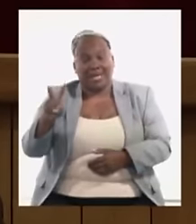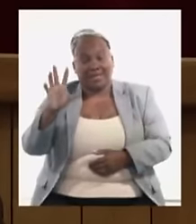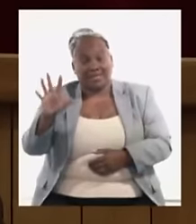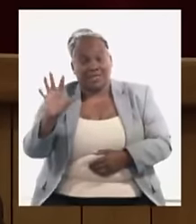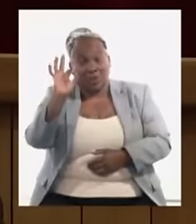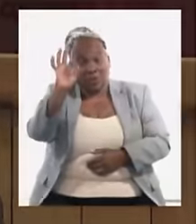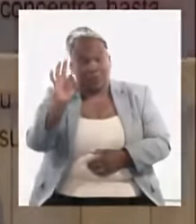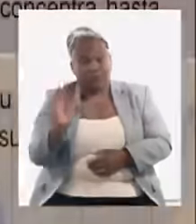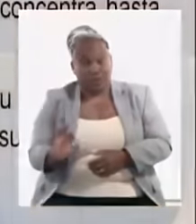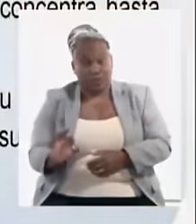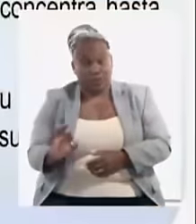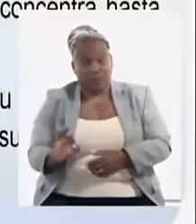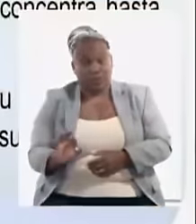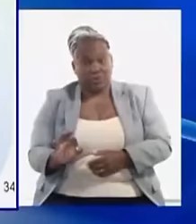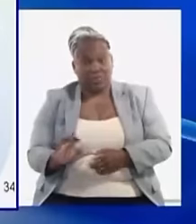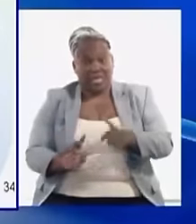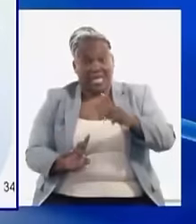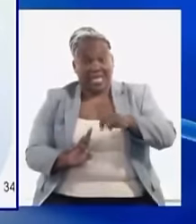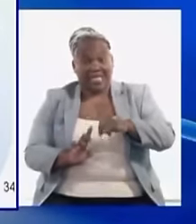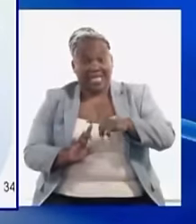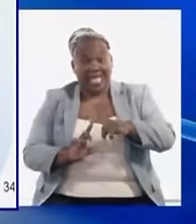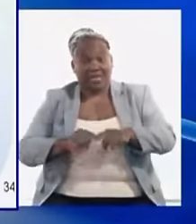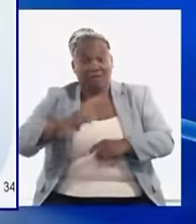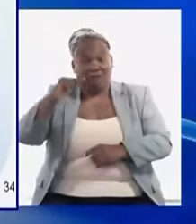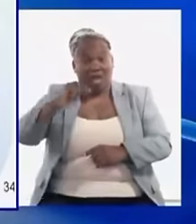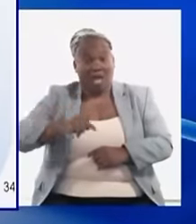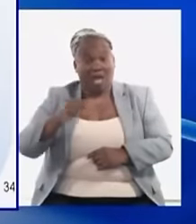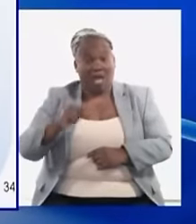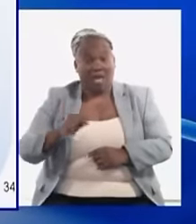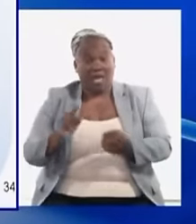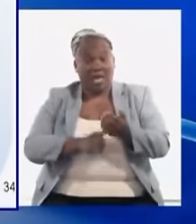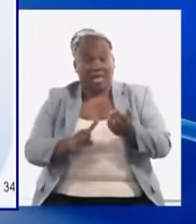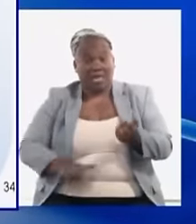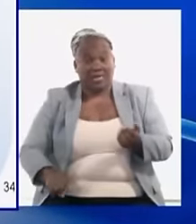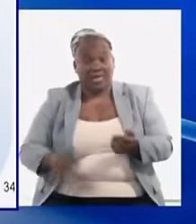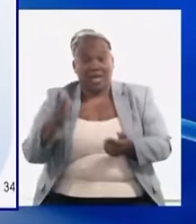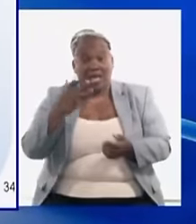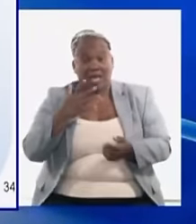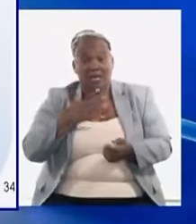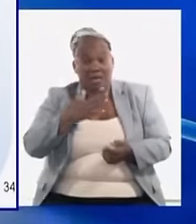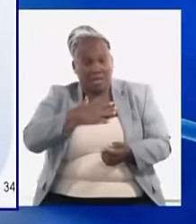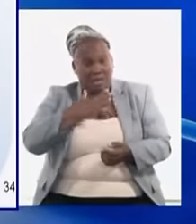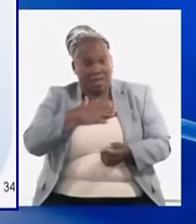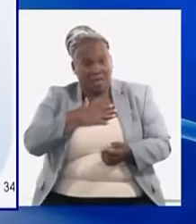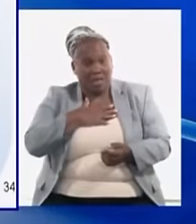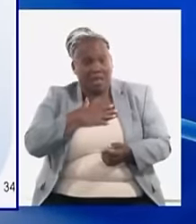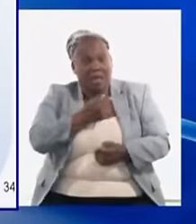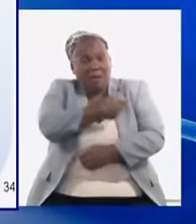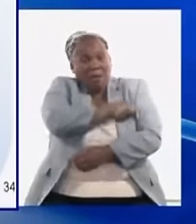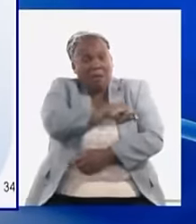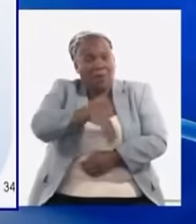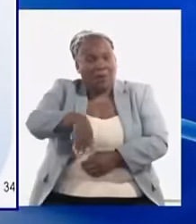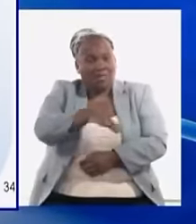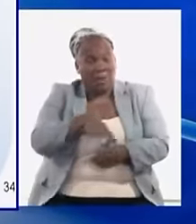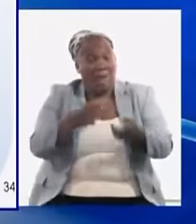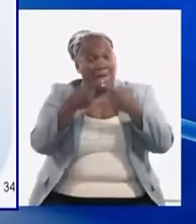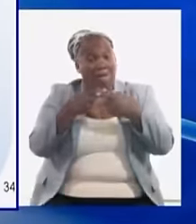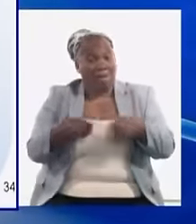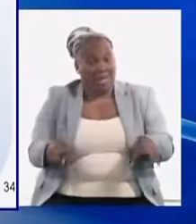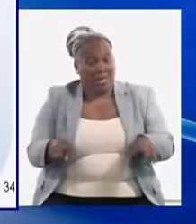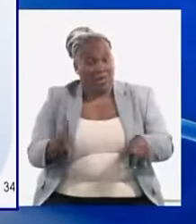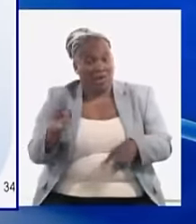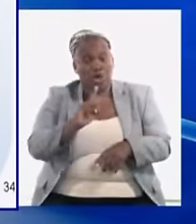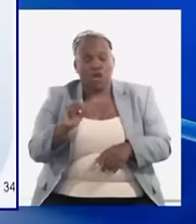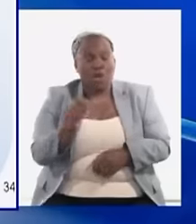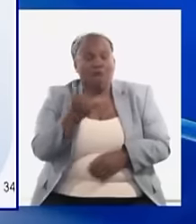% las tarifas eléctricas al sector residencial pero a costo no vamos a